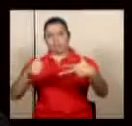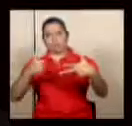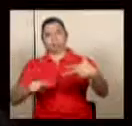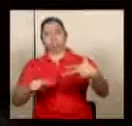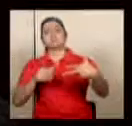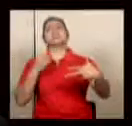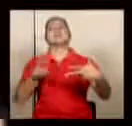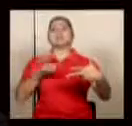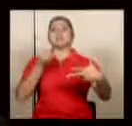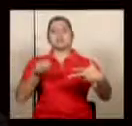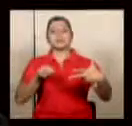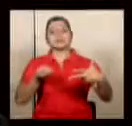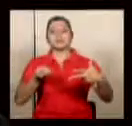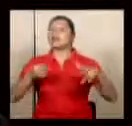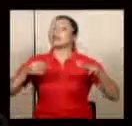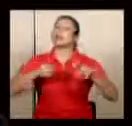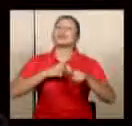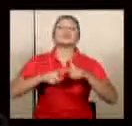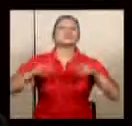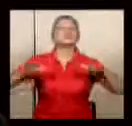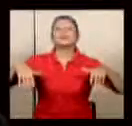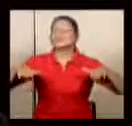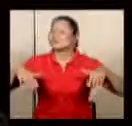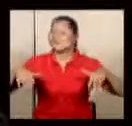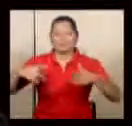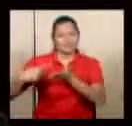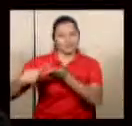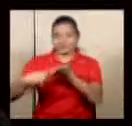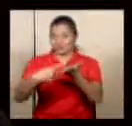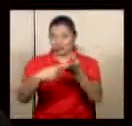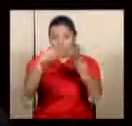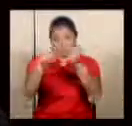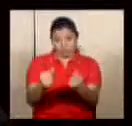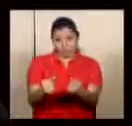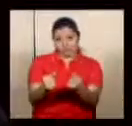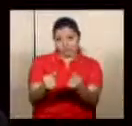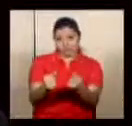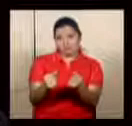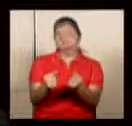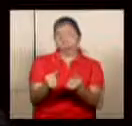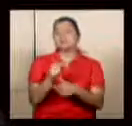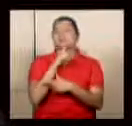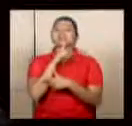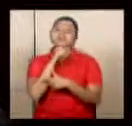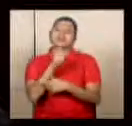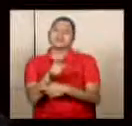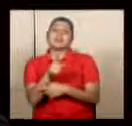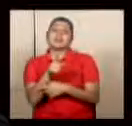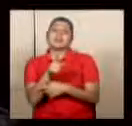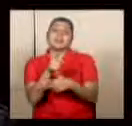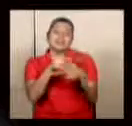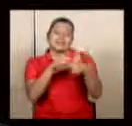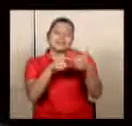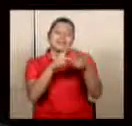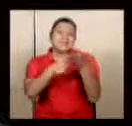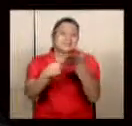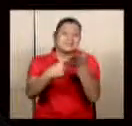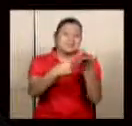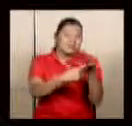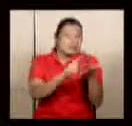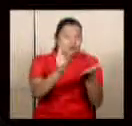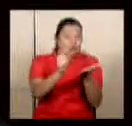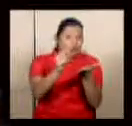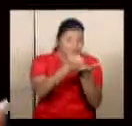no se ha discutido por el fondo todavía el presupuesto técnicamente la discusión de los dictámenes no es la discusión por el fondo